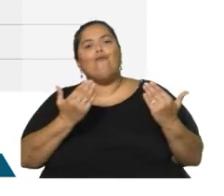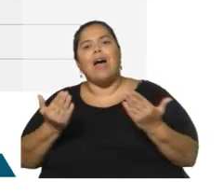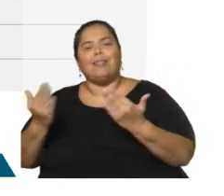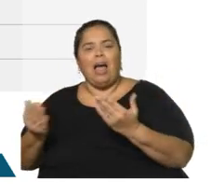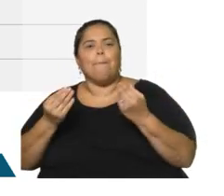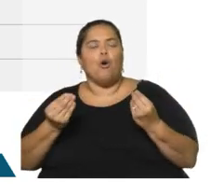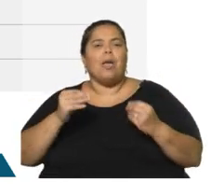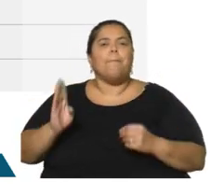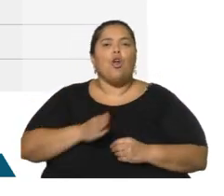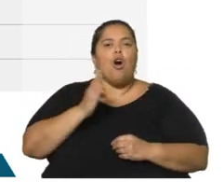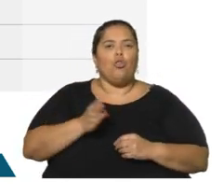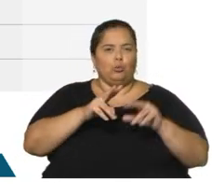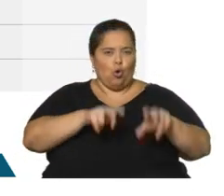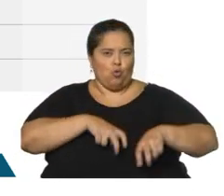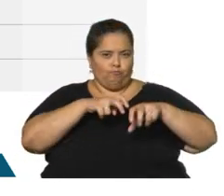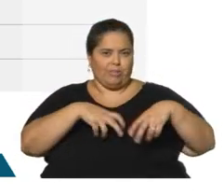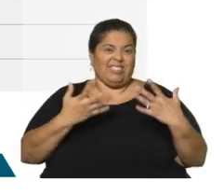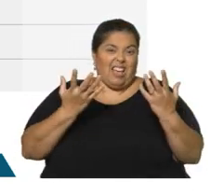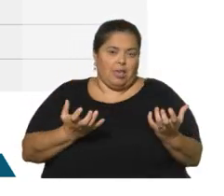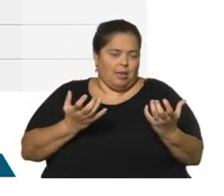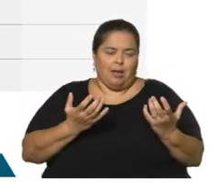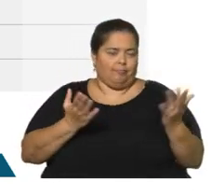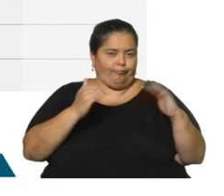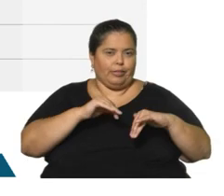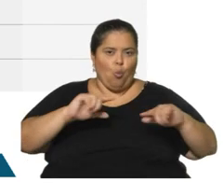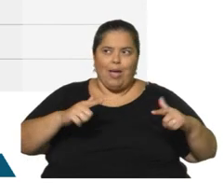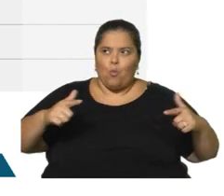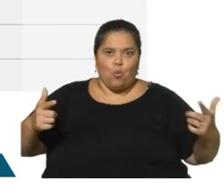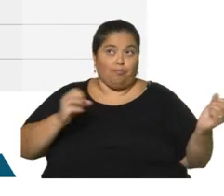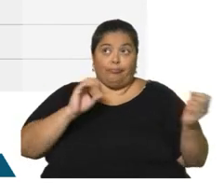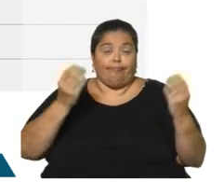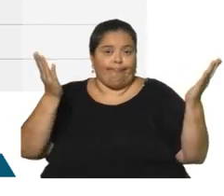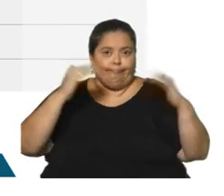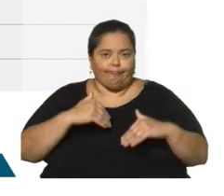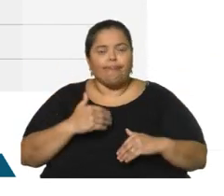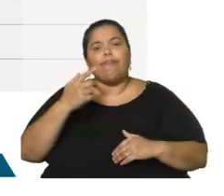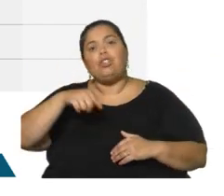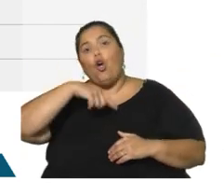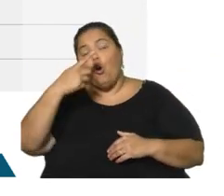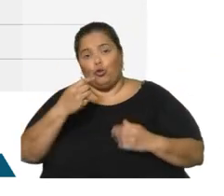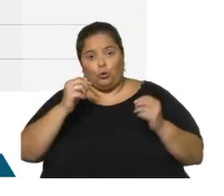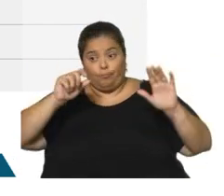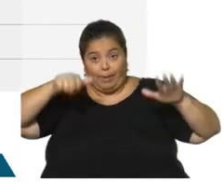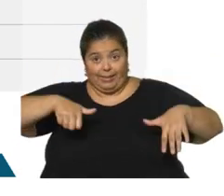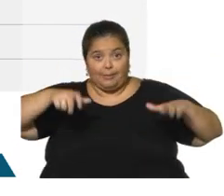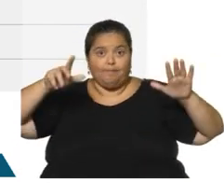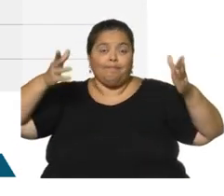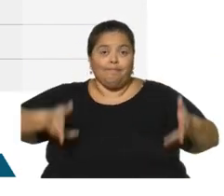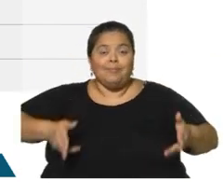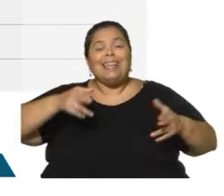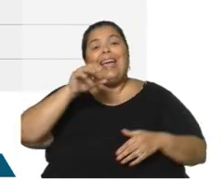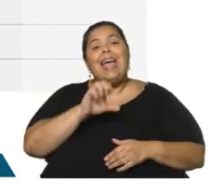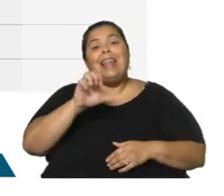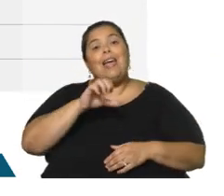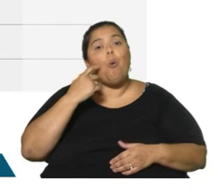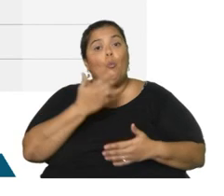la producción agroindustrial, sequía mediante, ¿verdad? Bueno, en los últimos siete meses interanual, fíjense ustedes, solo un mes. Enero muestra